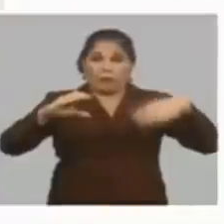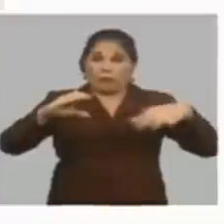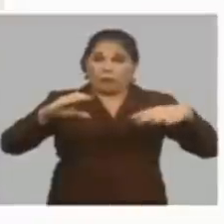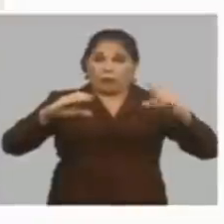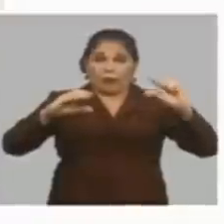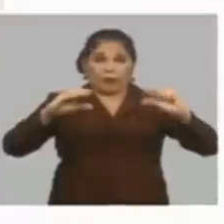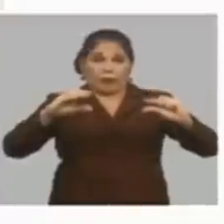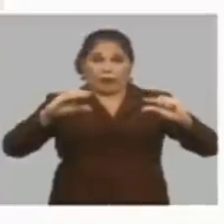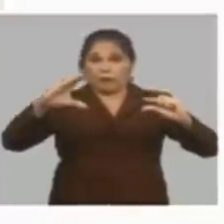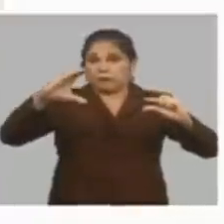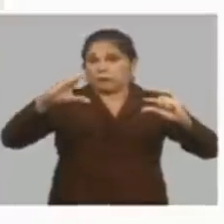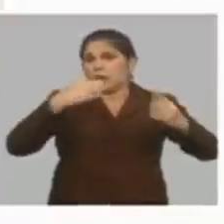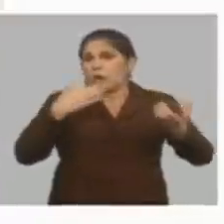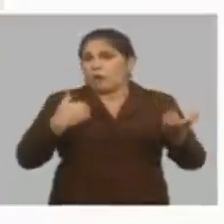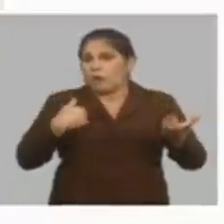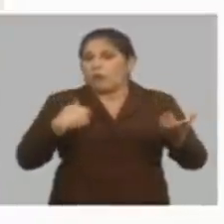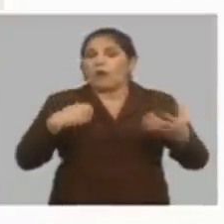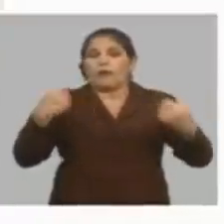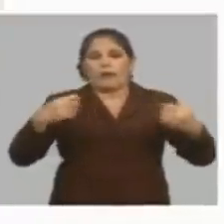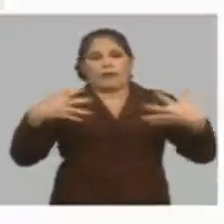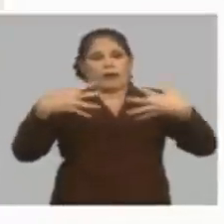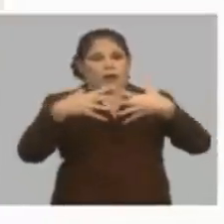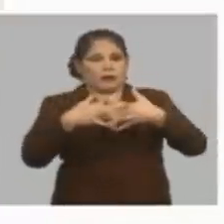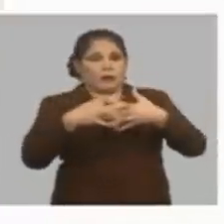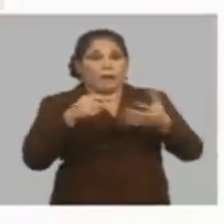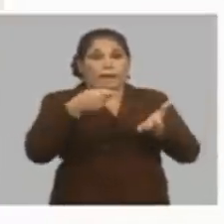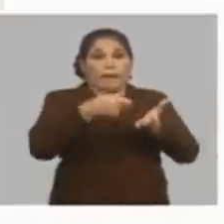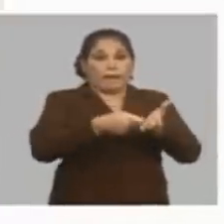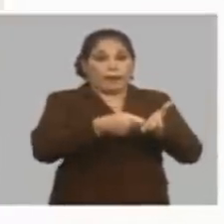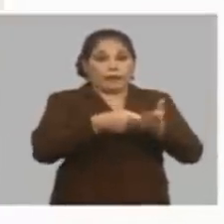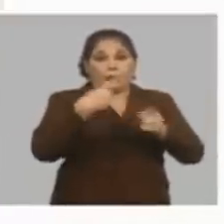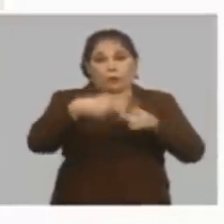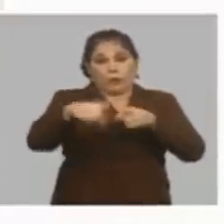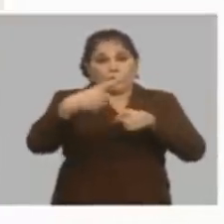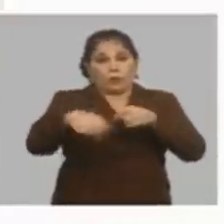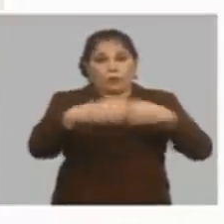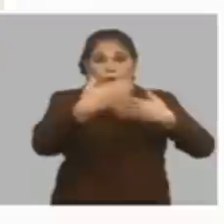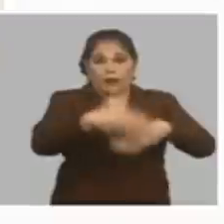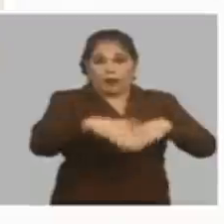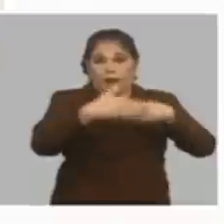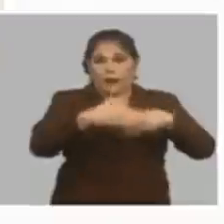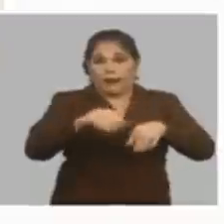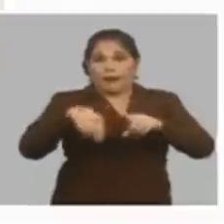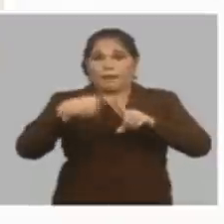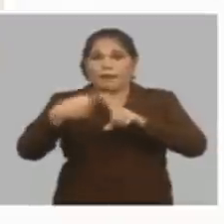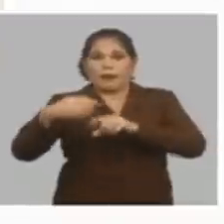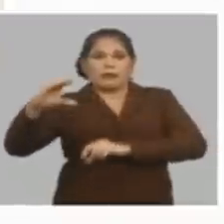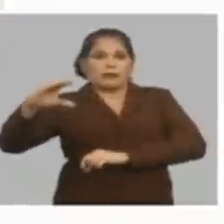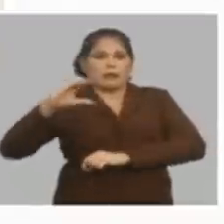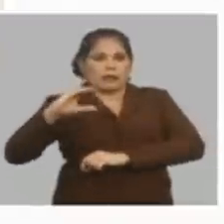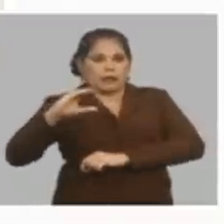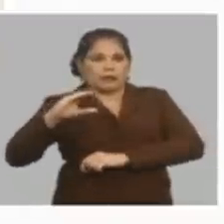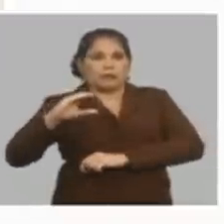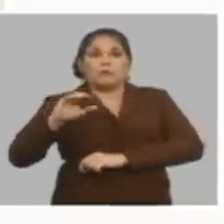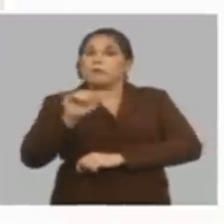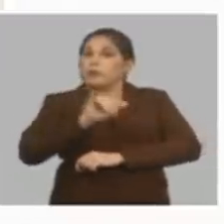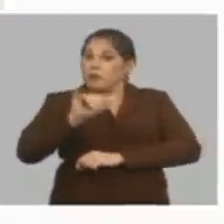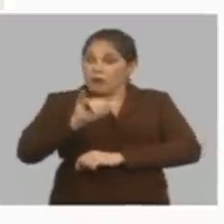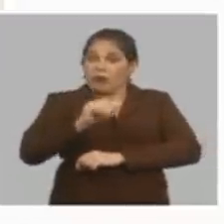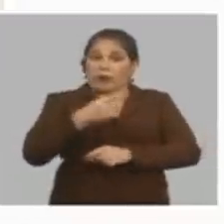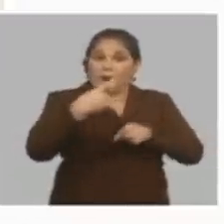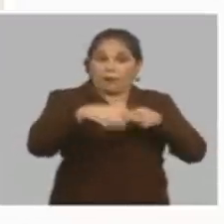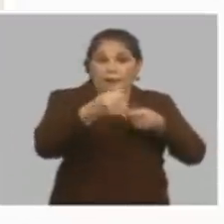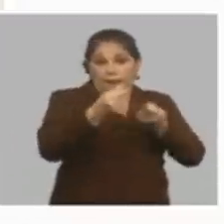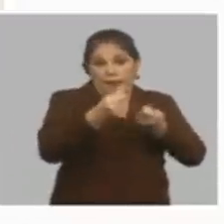dijo en la mesa redonda también el tema es relación salario-precio si los precios suben y usted no le dice a la persona que también va a subir el